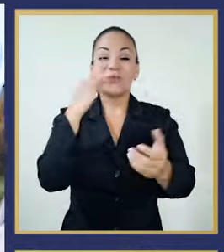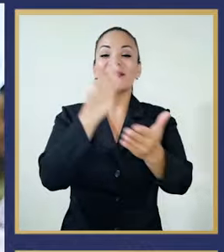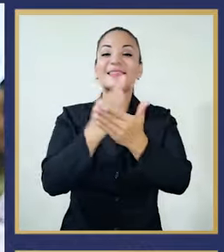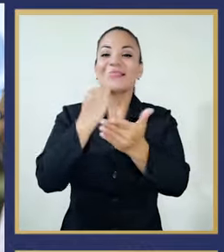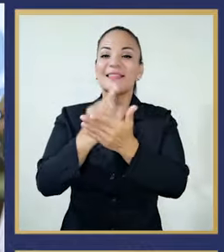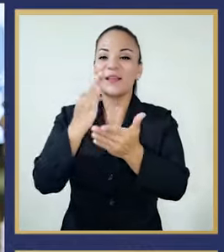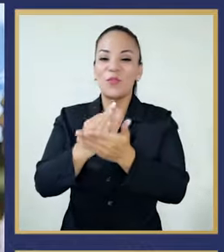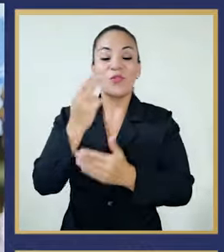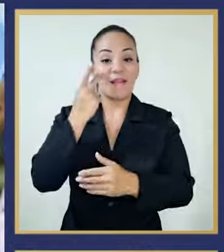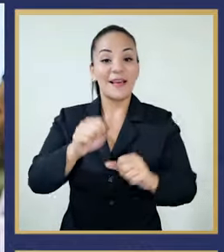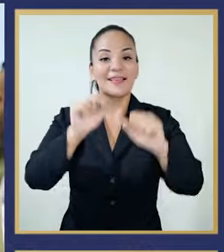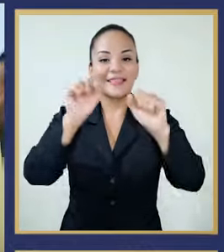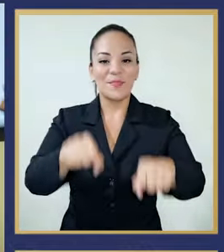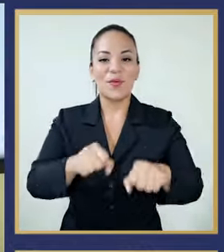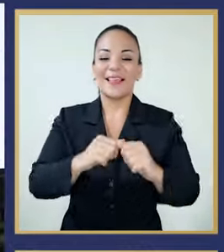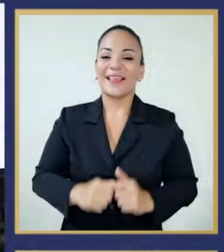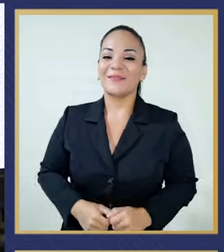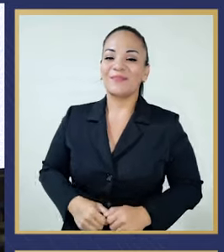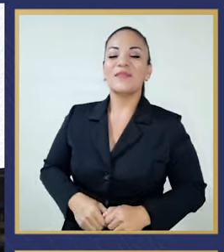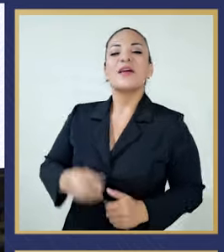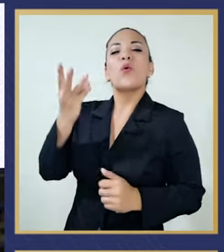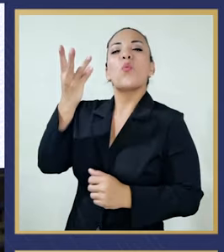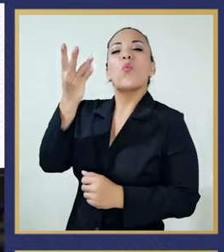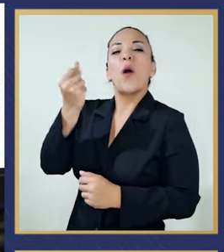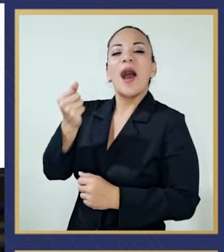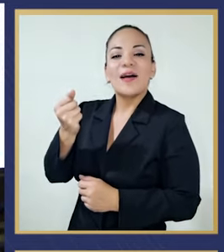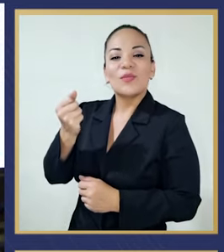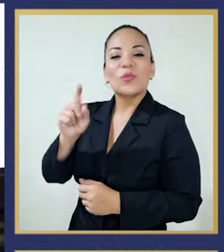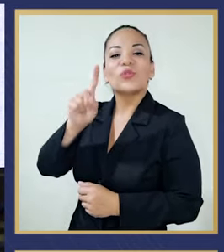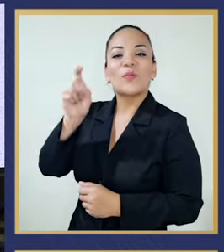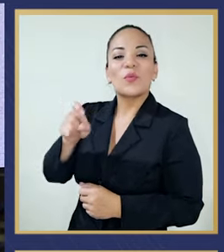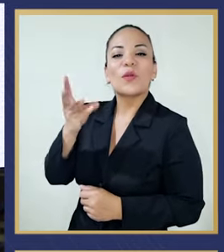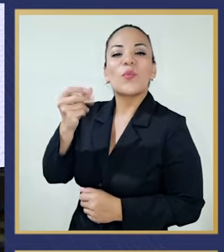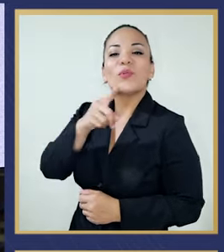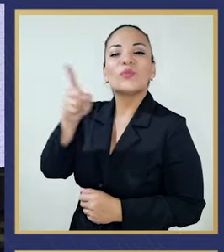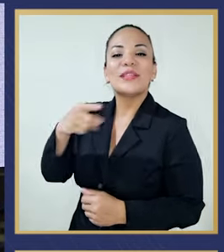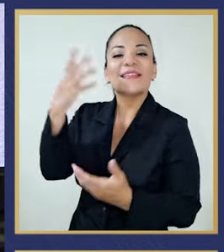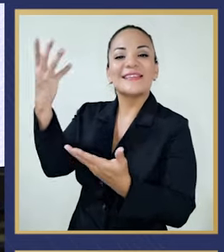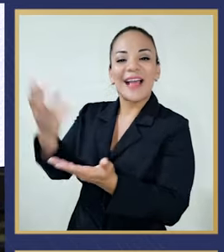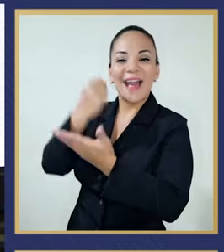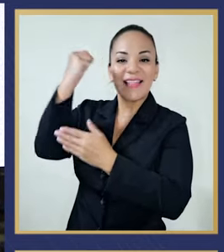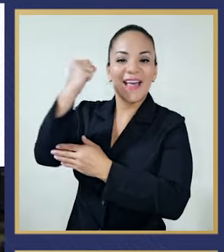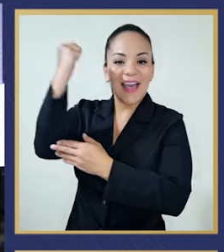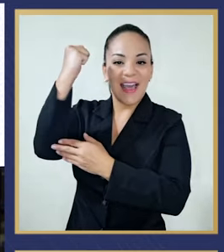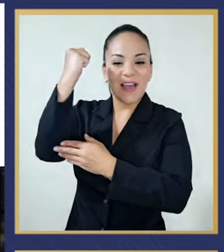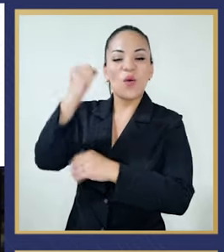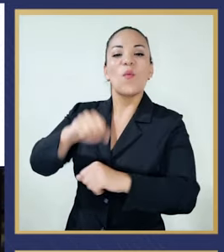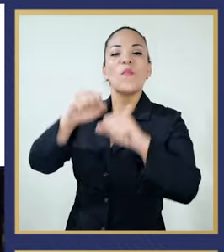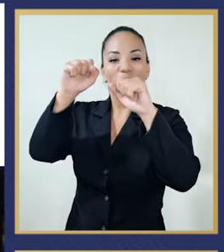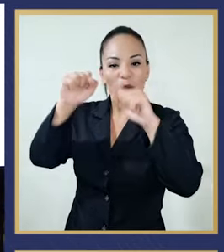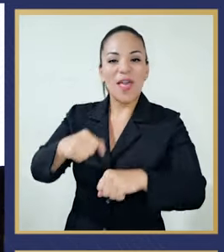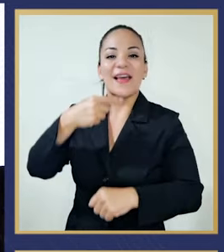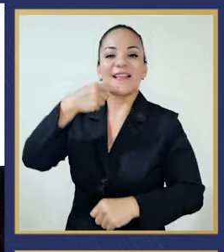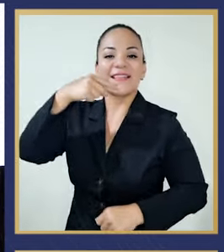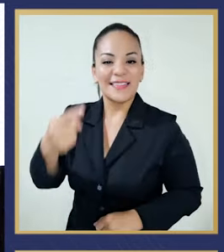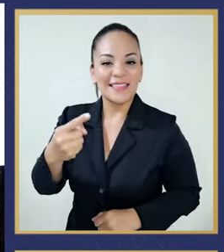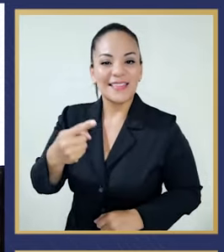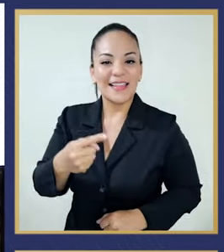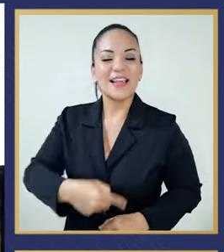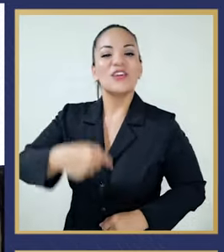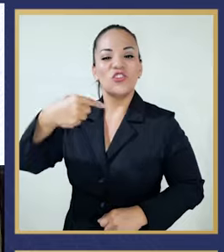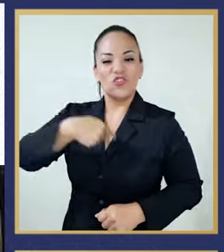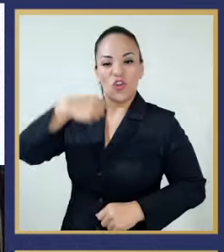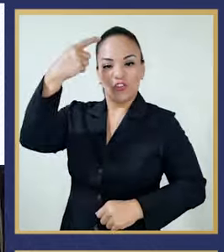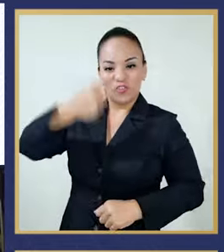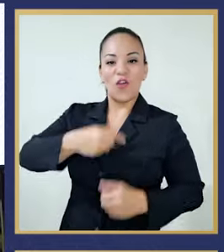testimonio de que sí se puede. ¿Cuántos de ustedes se ganaron el poder decir